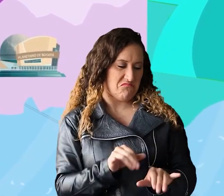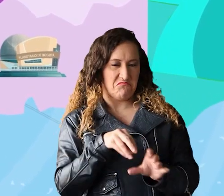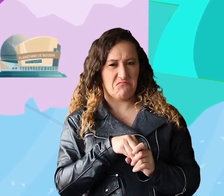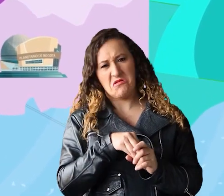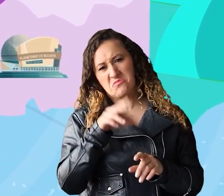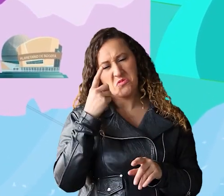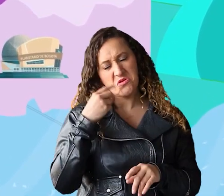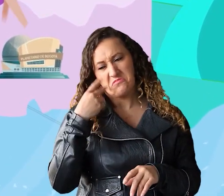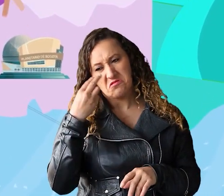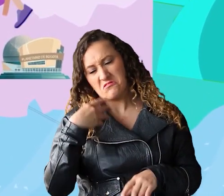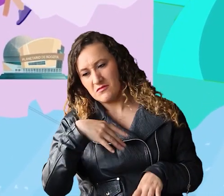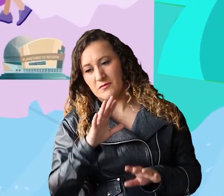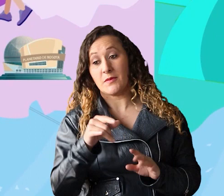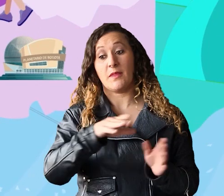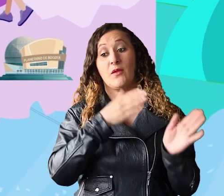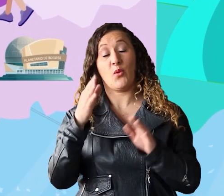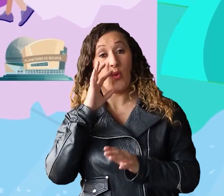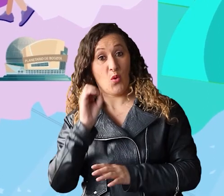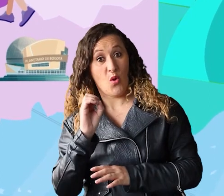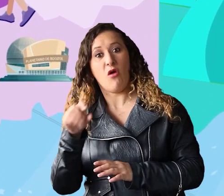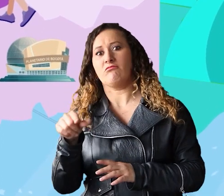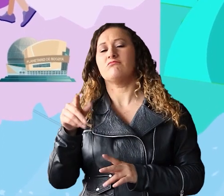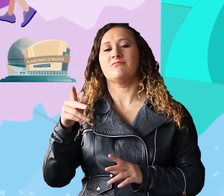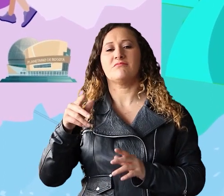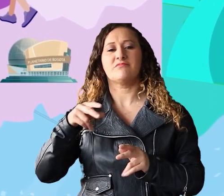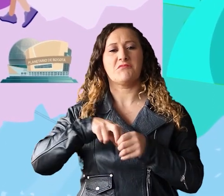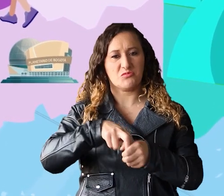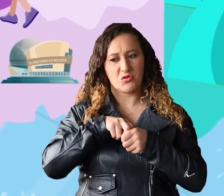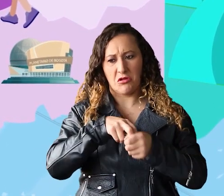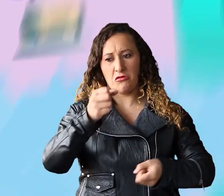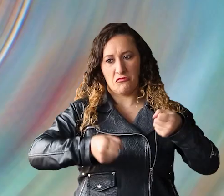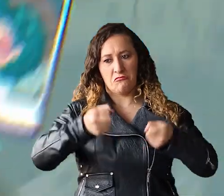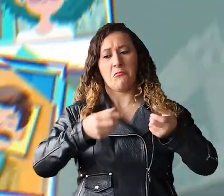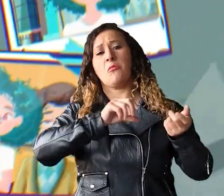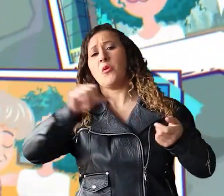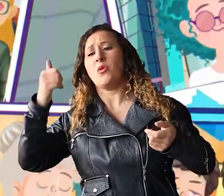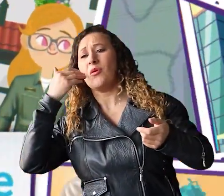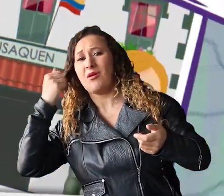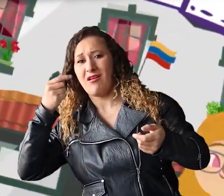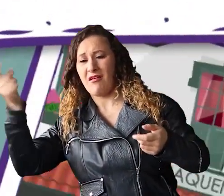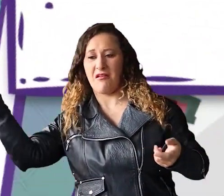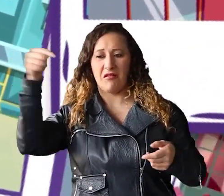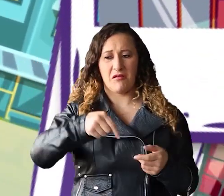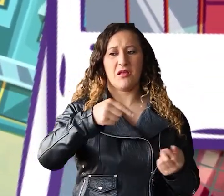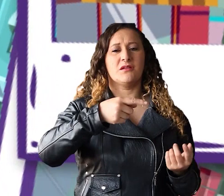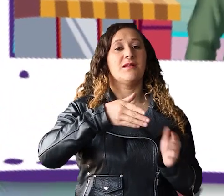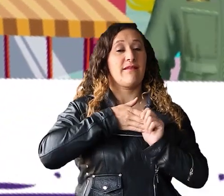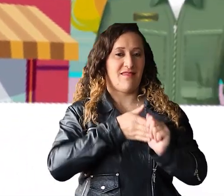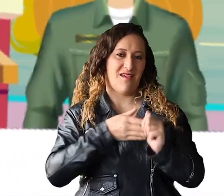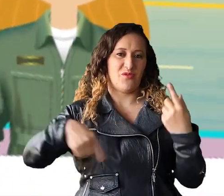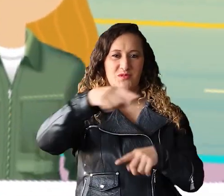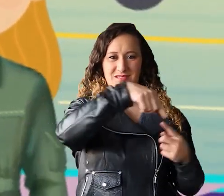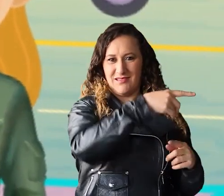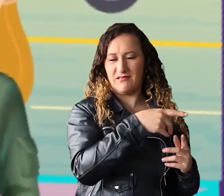Edwin, que es transportador, o Melissa, que es guía profesional de turismo, y con cada una de las personas que le ofrecen servicios